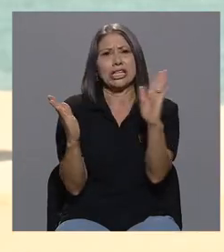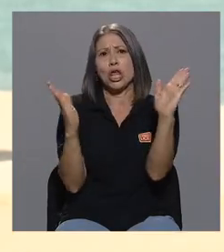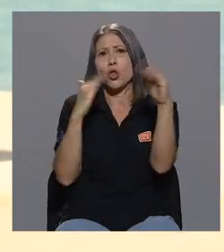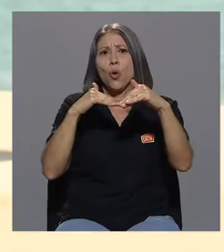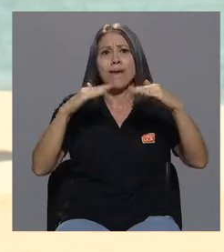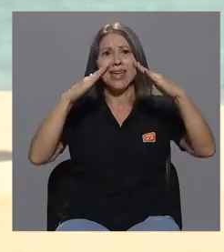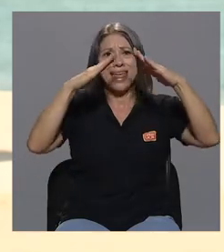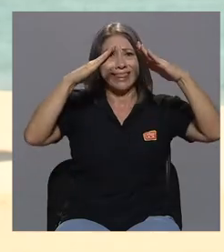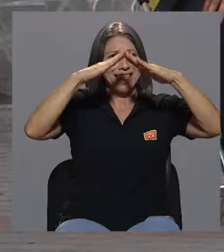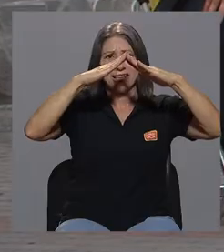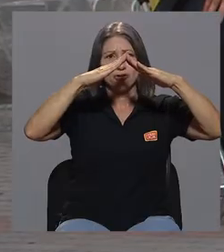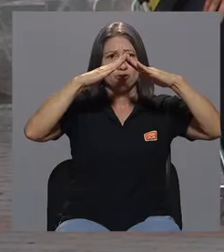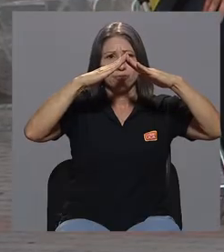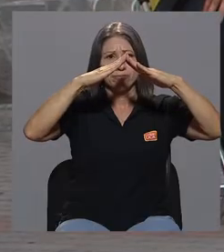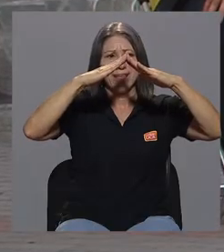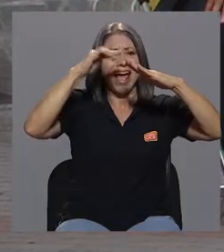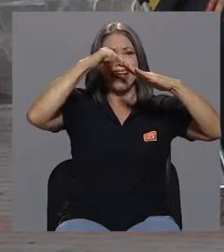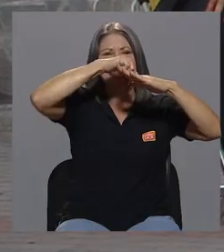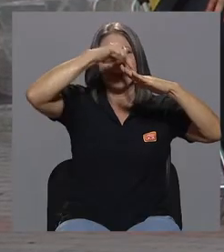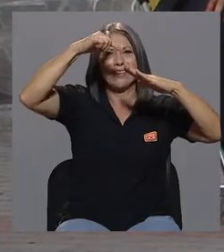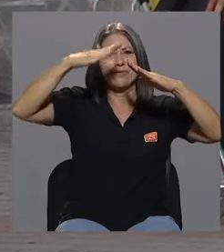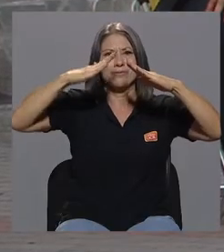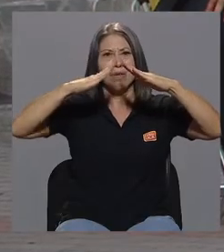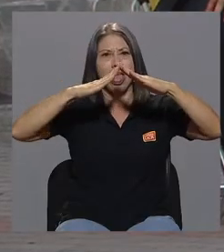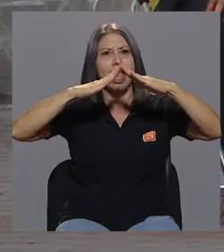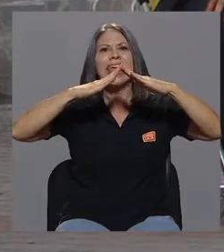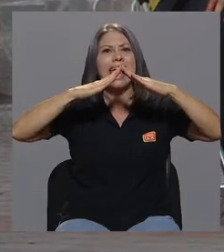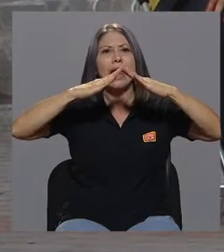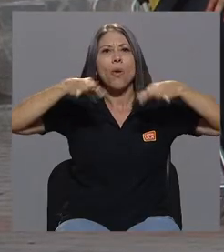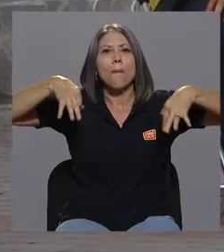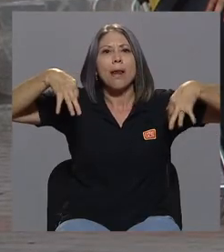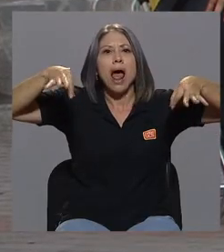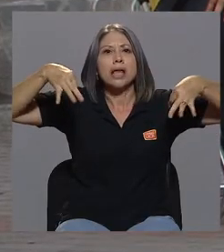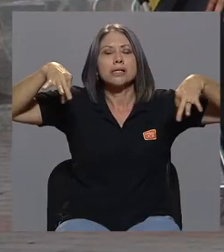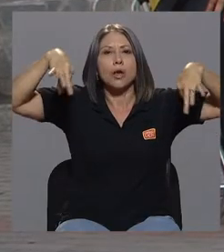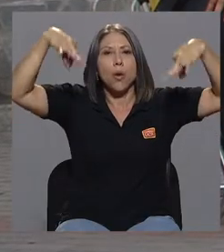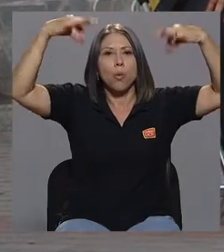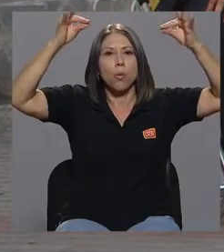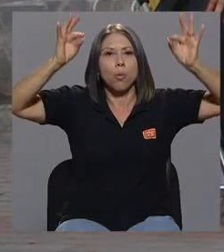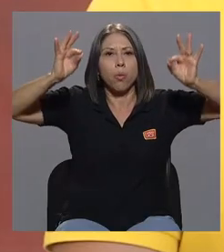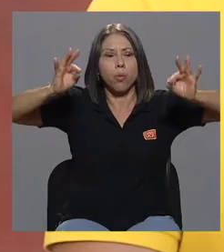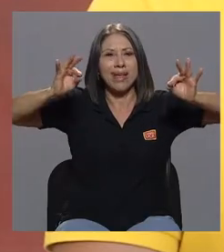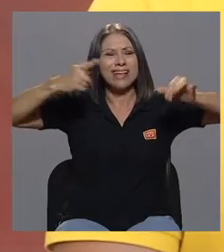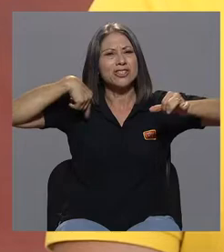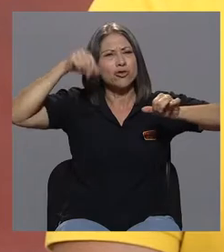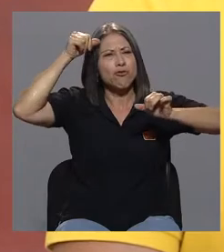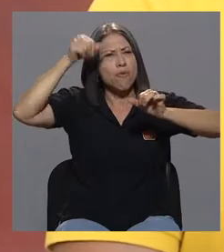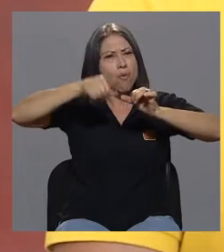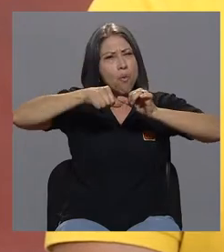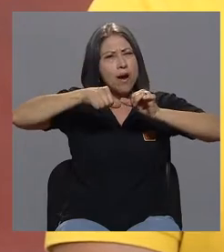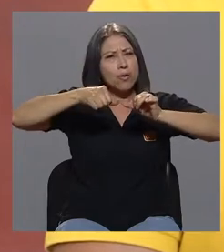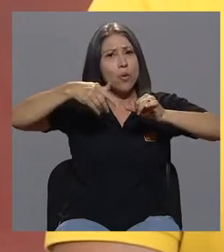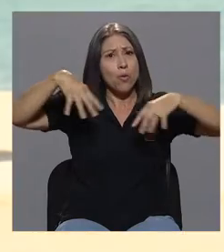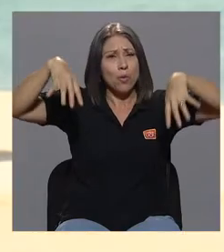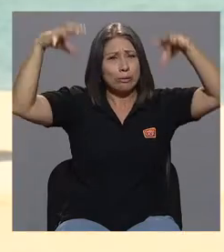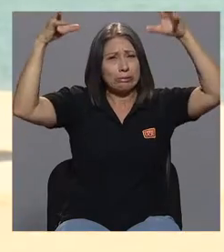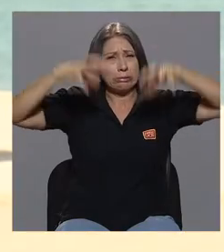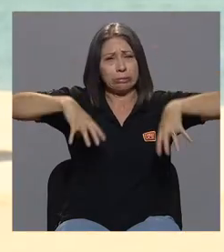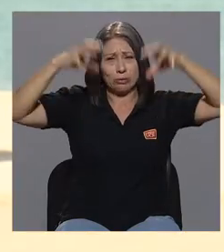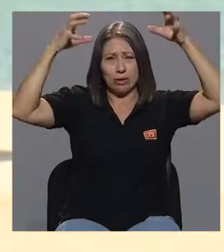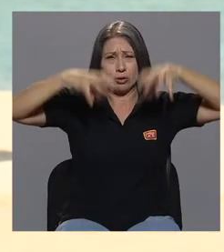plástico. Y recuerdo muy bien que cuando llovía, el techo,